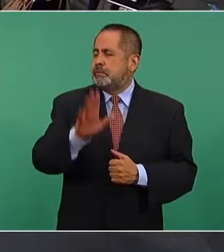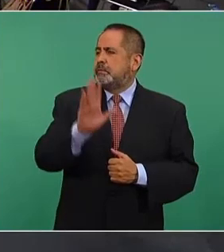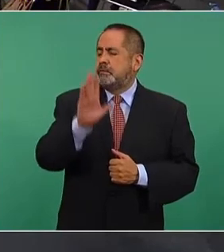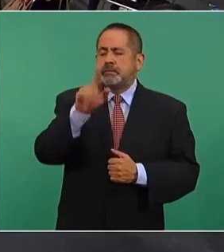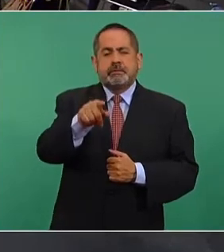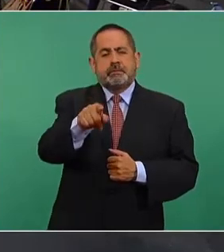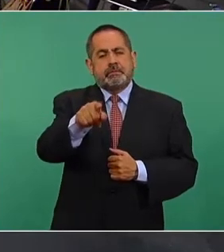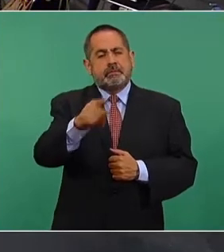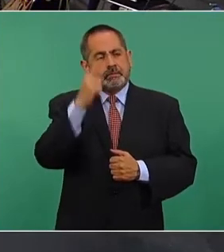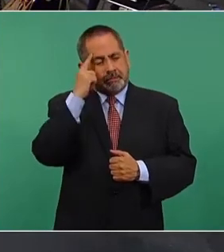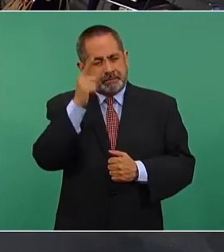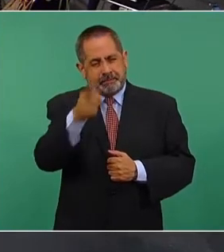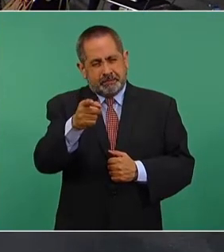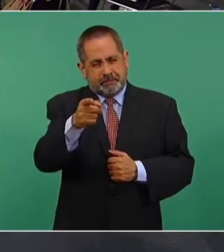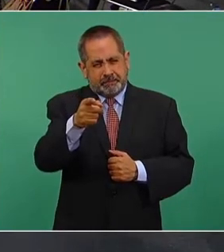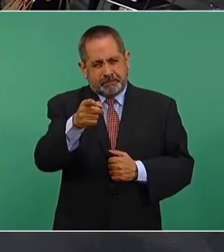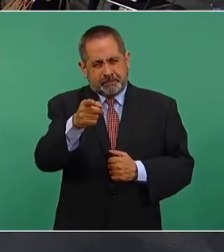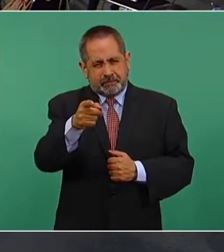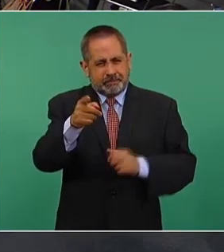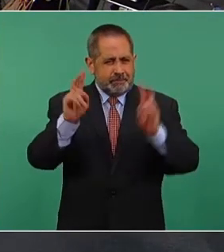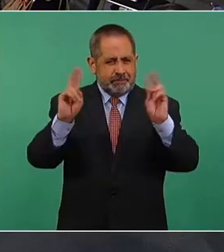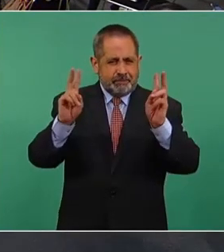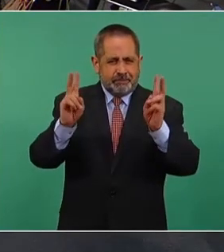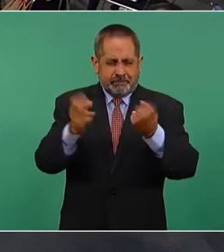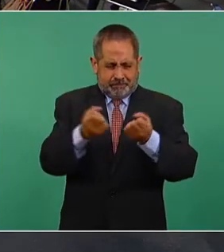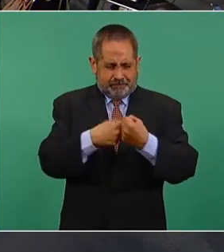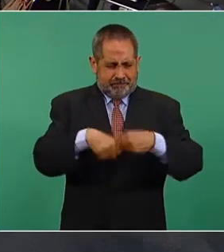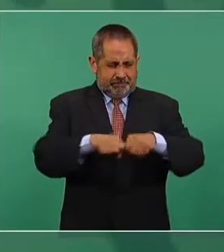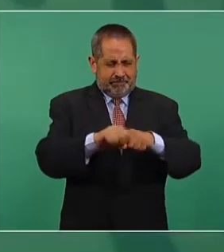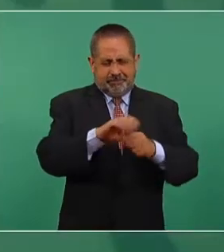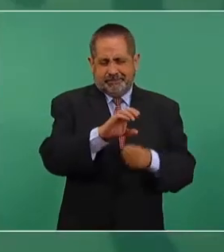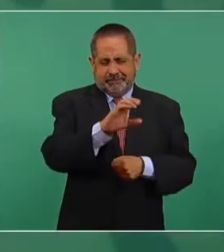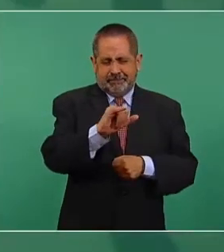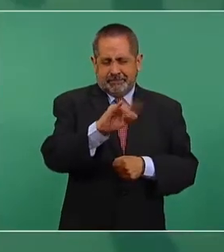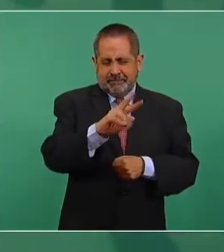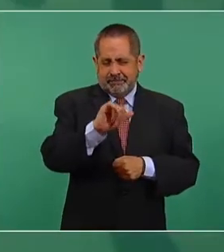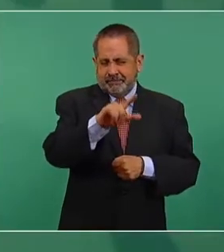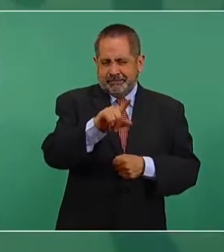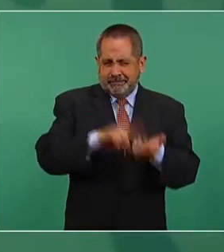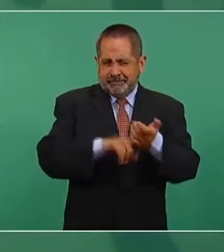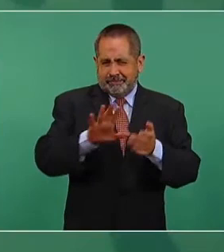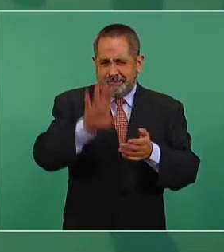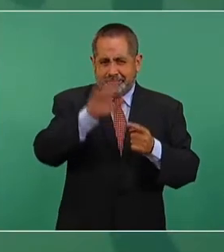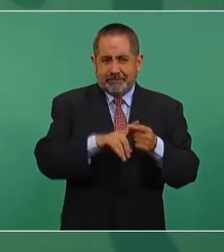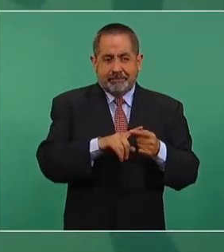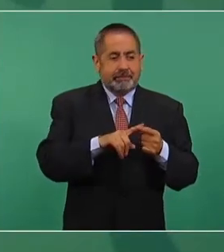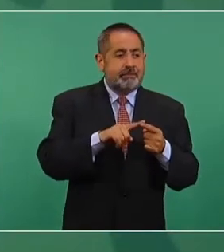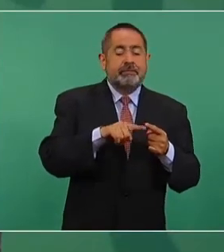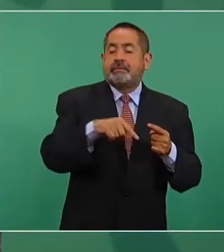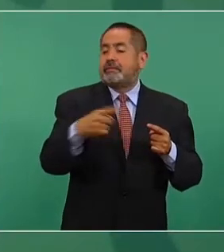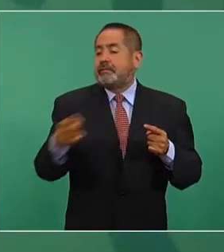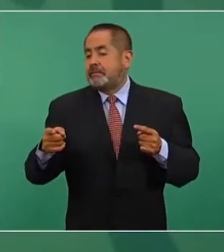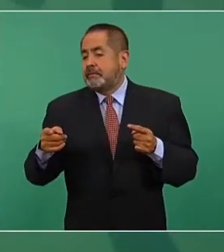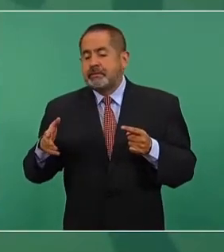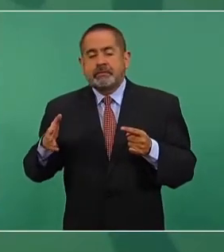de la llamada sociedad civil a la vaquita marina,